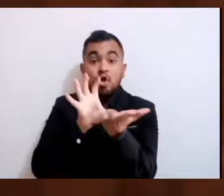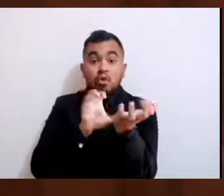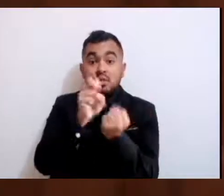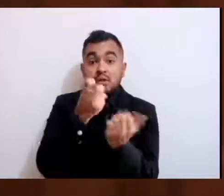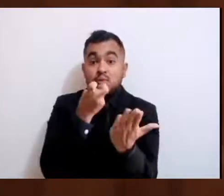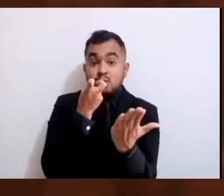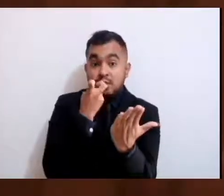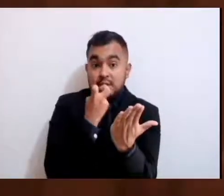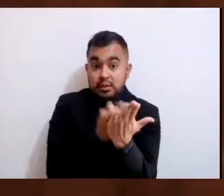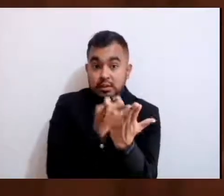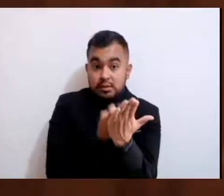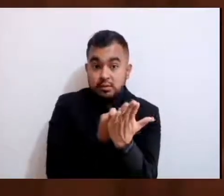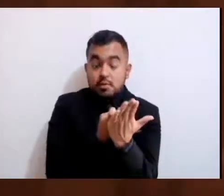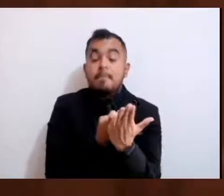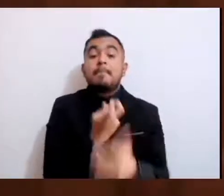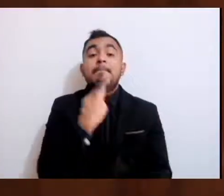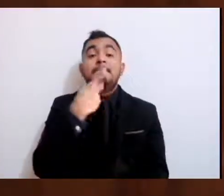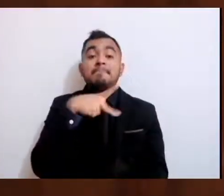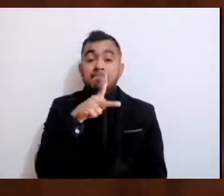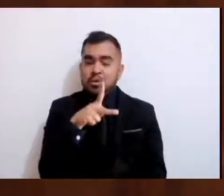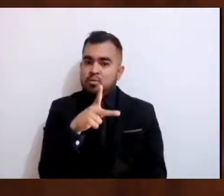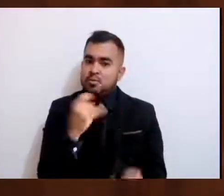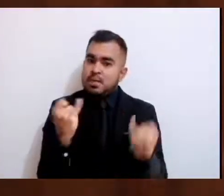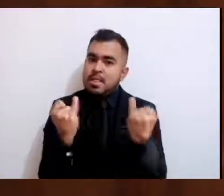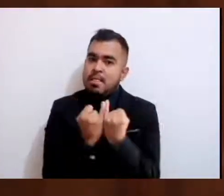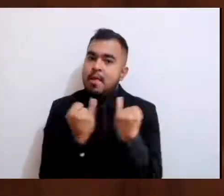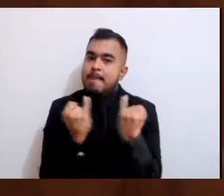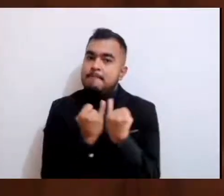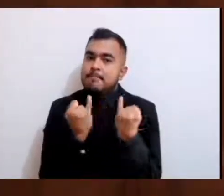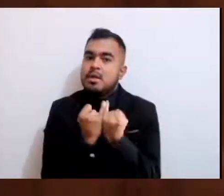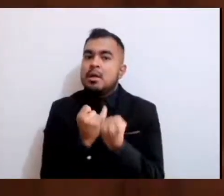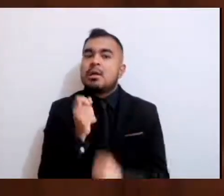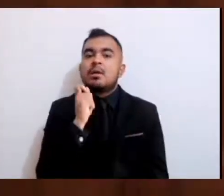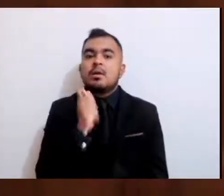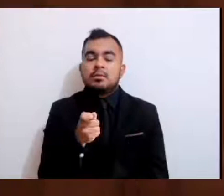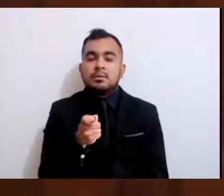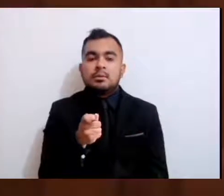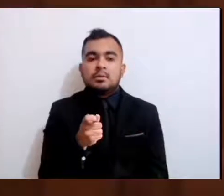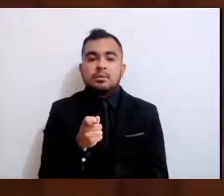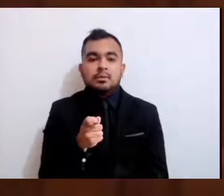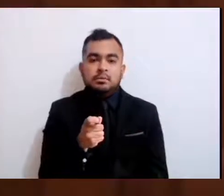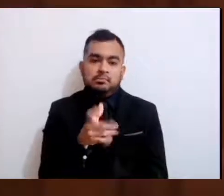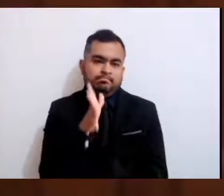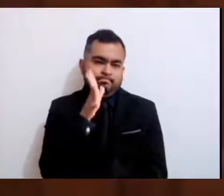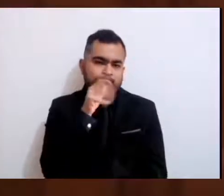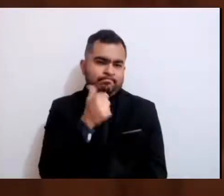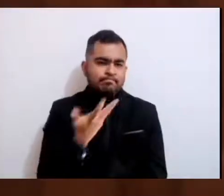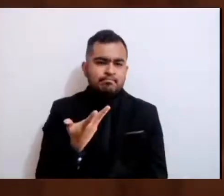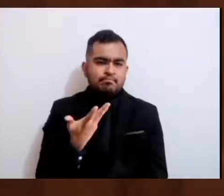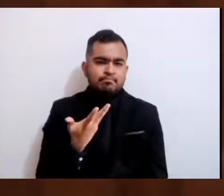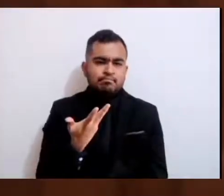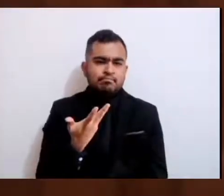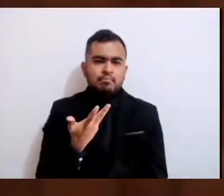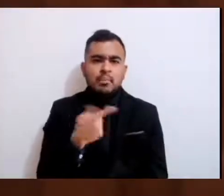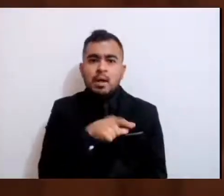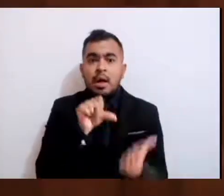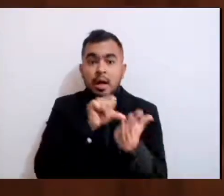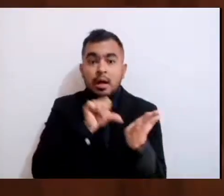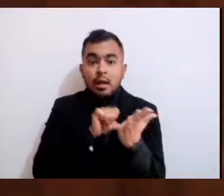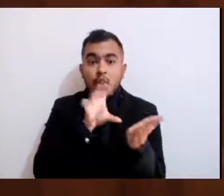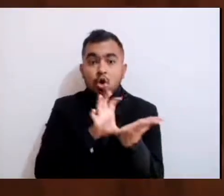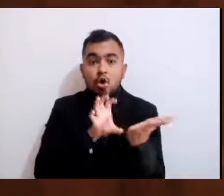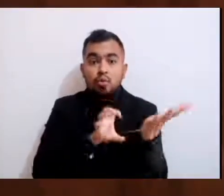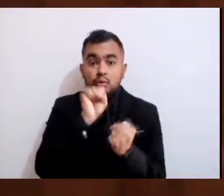imperdonable también que se hagan a un lado artículos constitucionales como son el